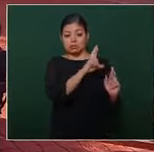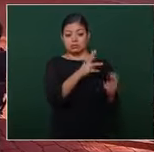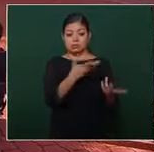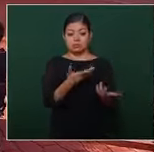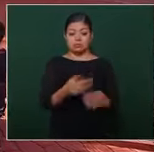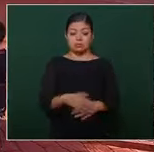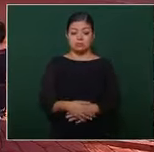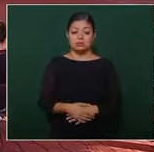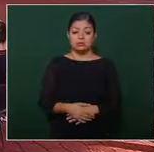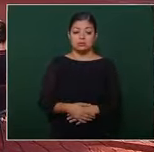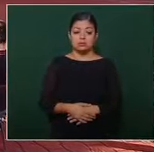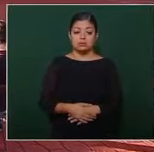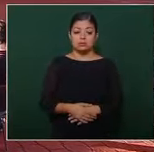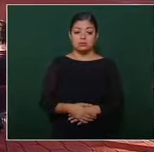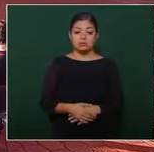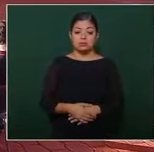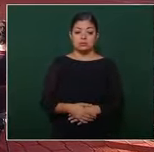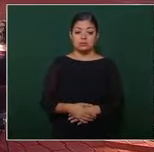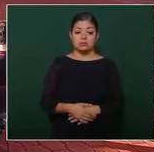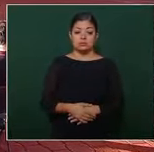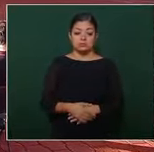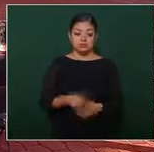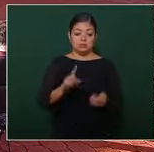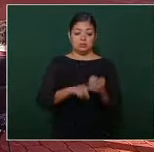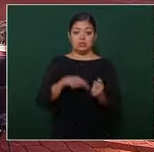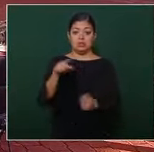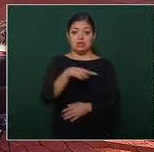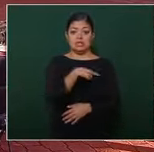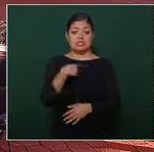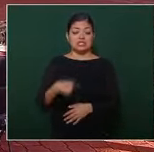en cambio el salario en China